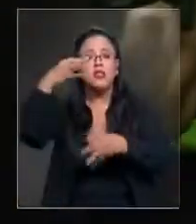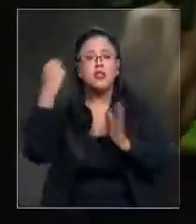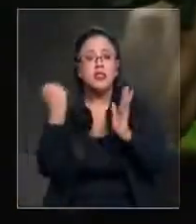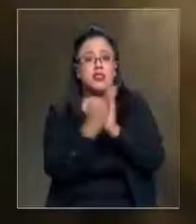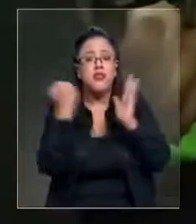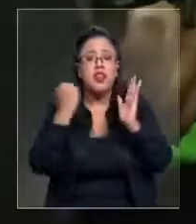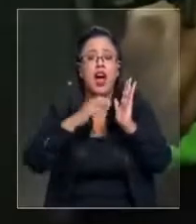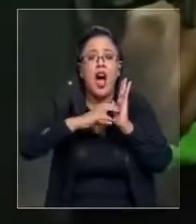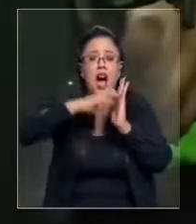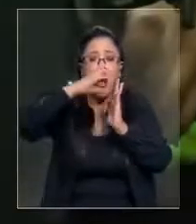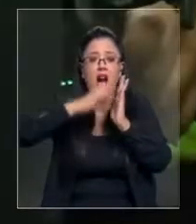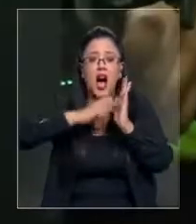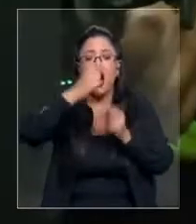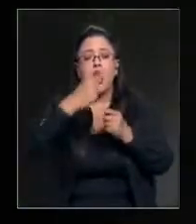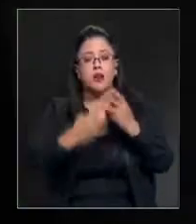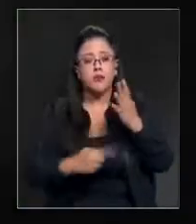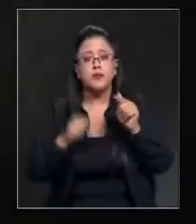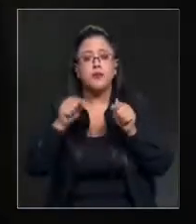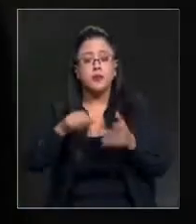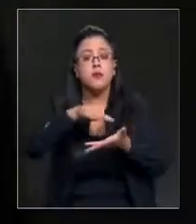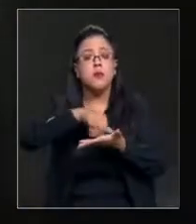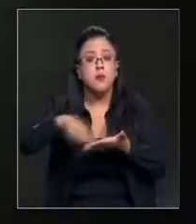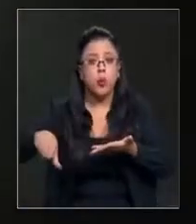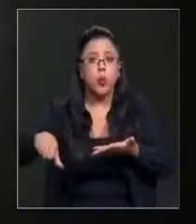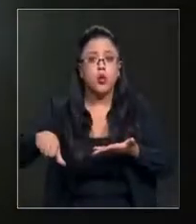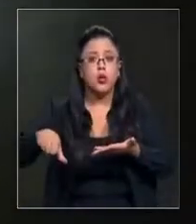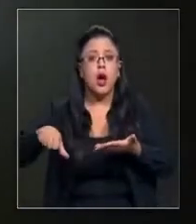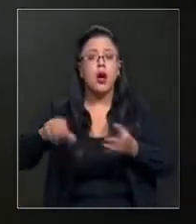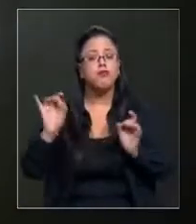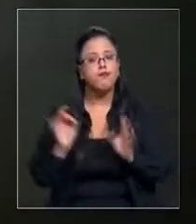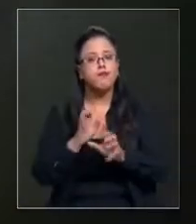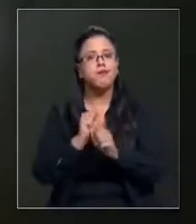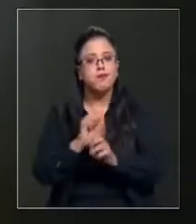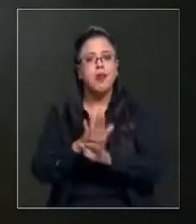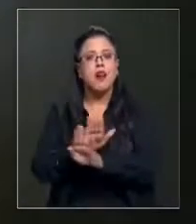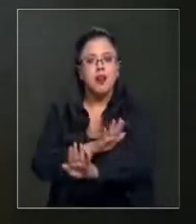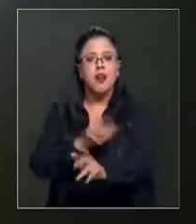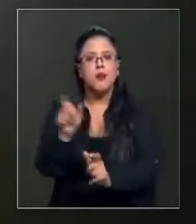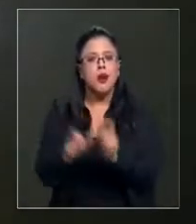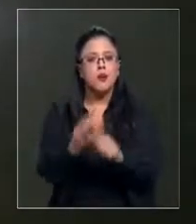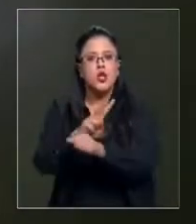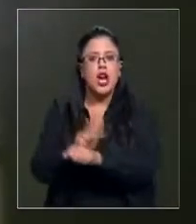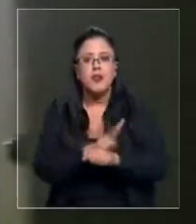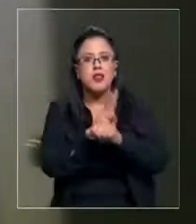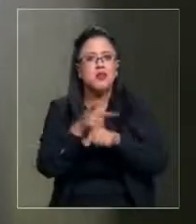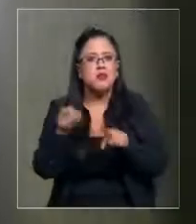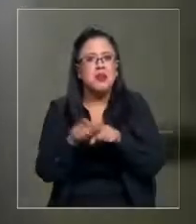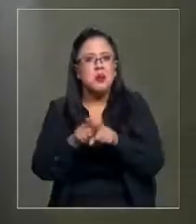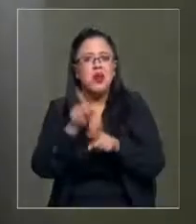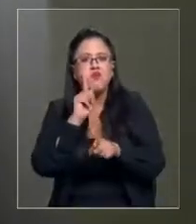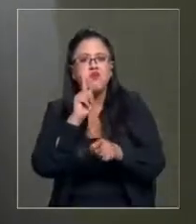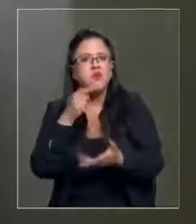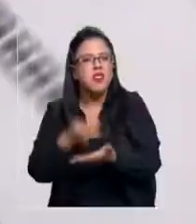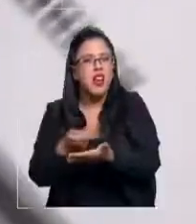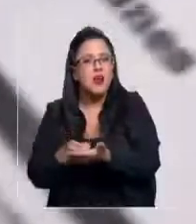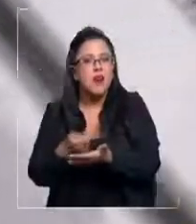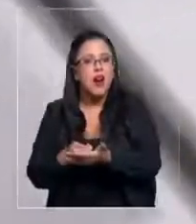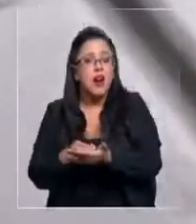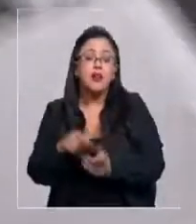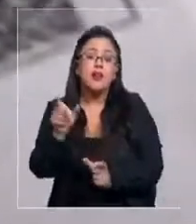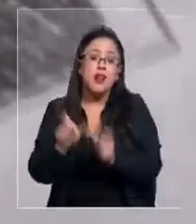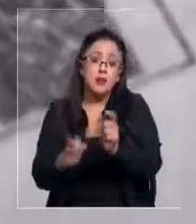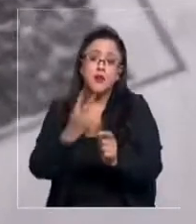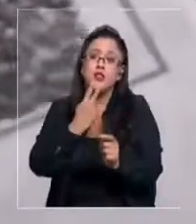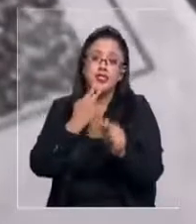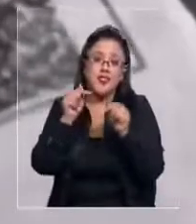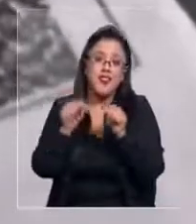ascensores, etc. Estas multas, que pudieron ser evitadas por los administradores, las termina pagando normalmente el residente